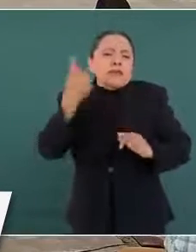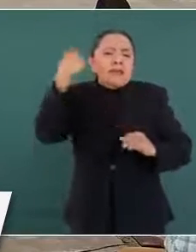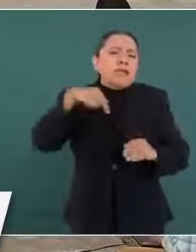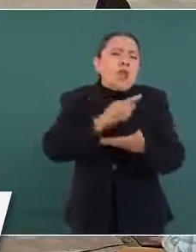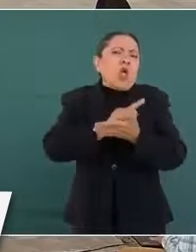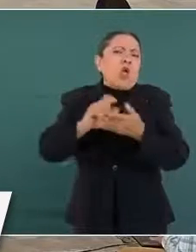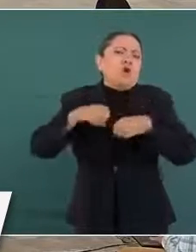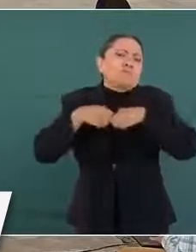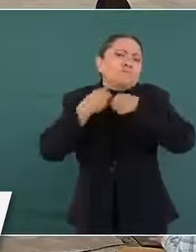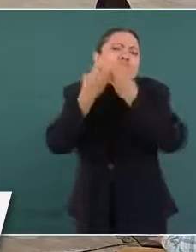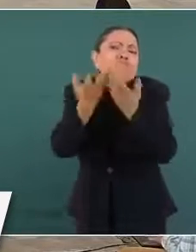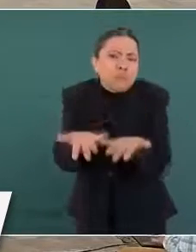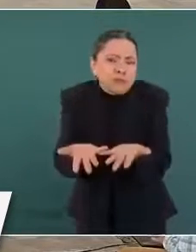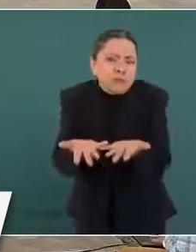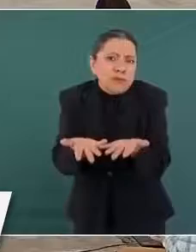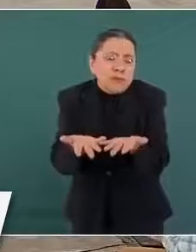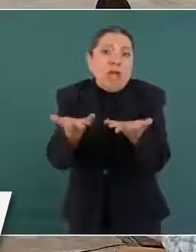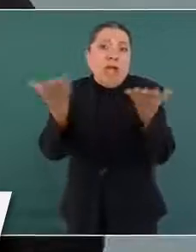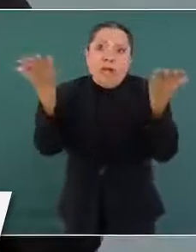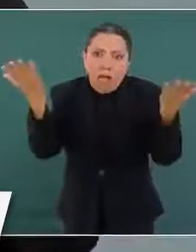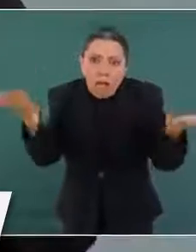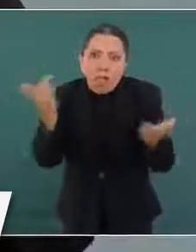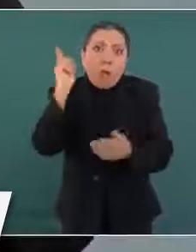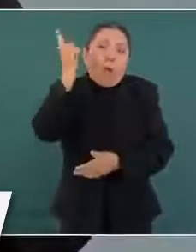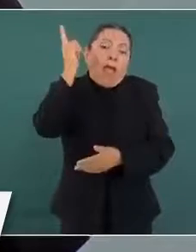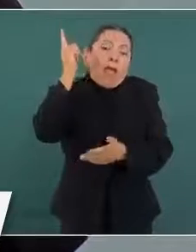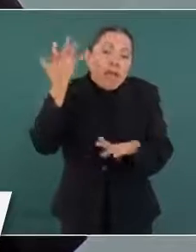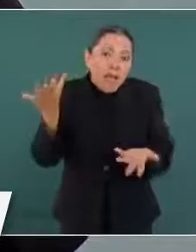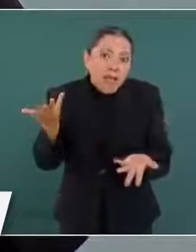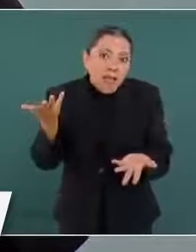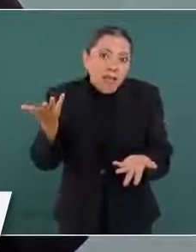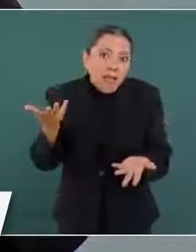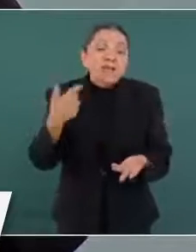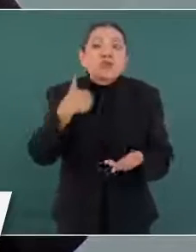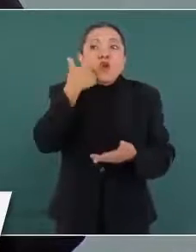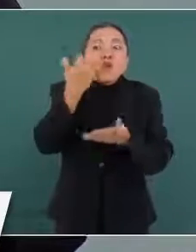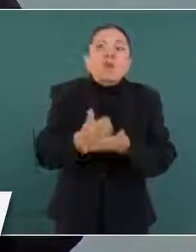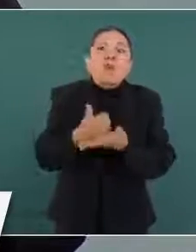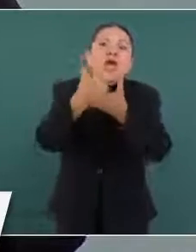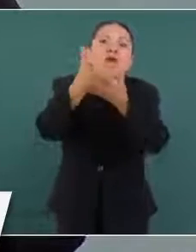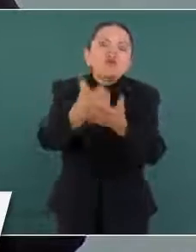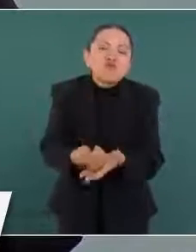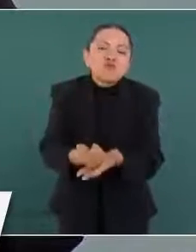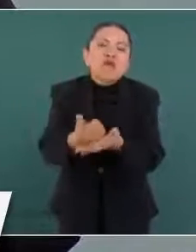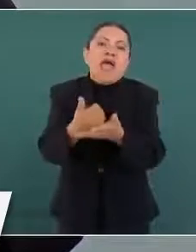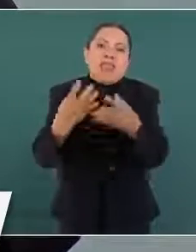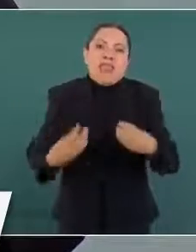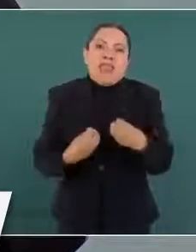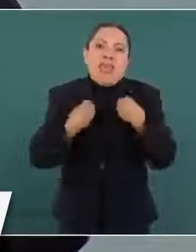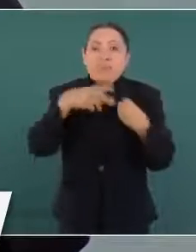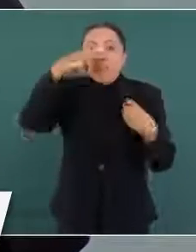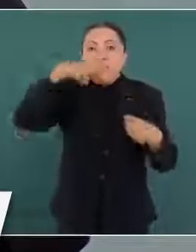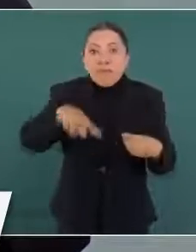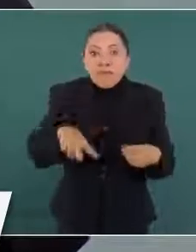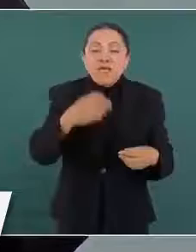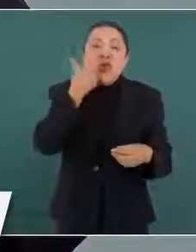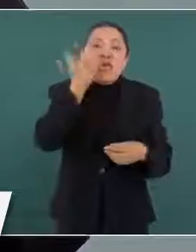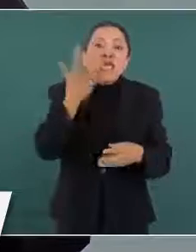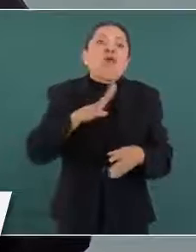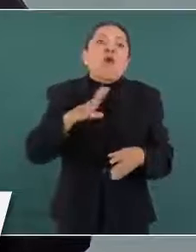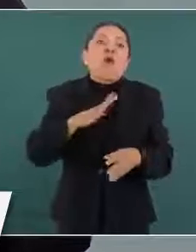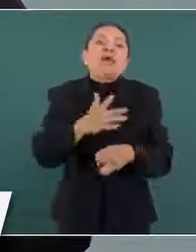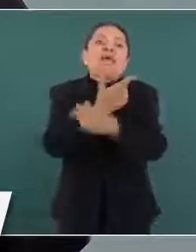y quiero contribuir a la vida pública de México. Quiero que en México haya democracia y